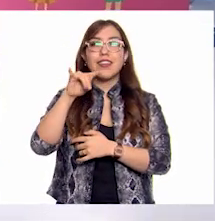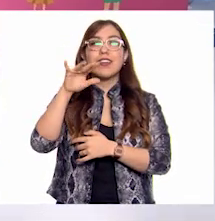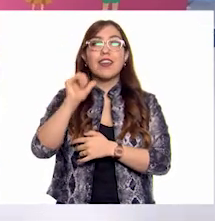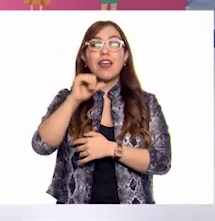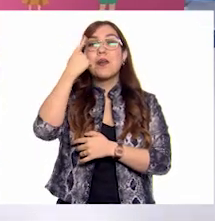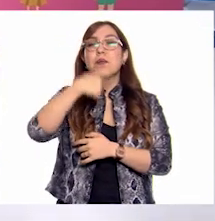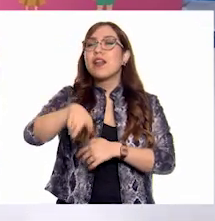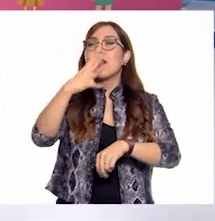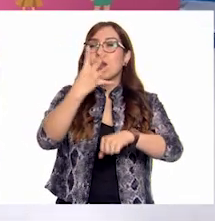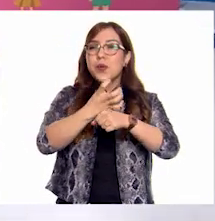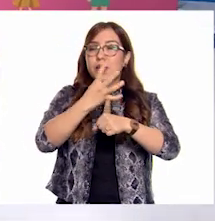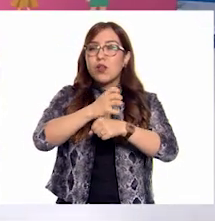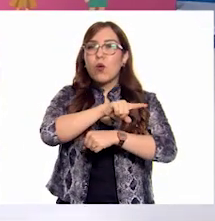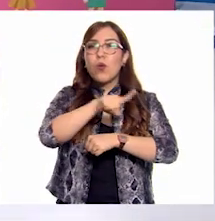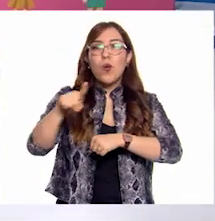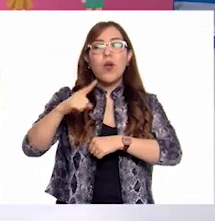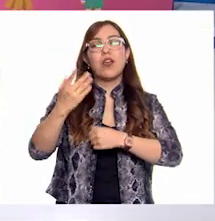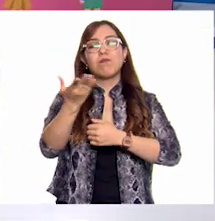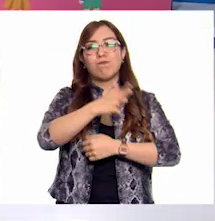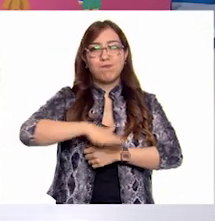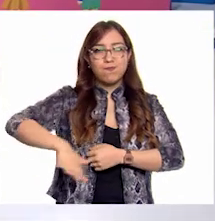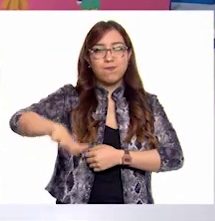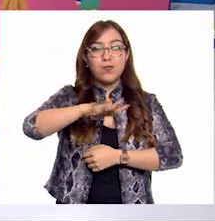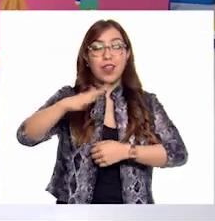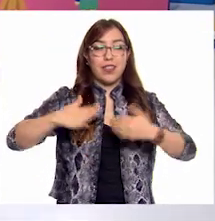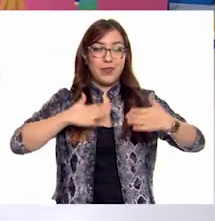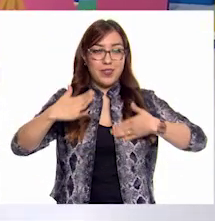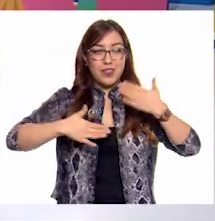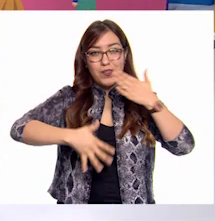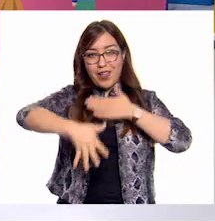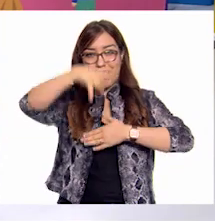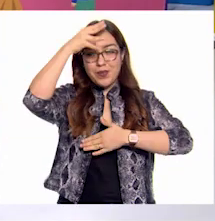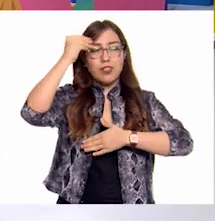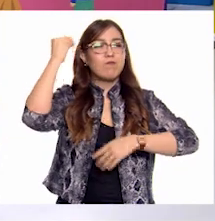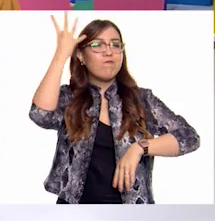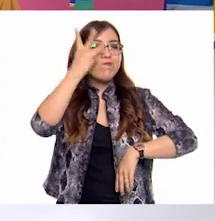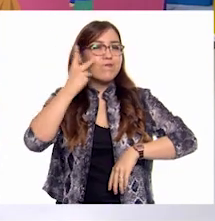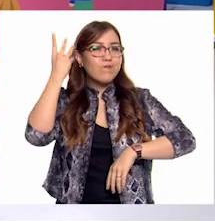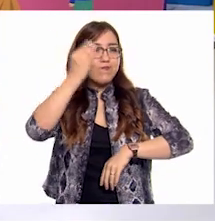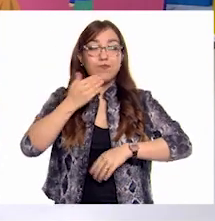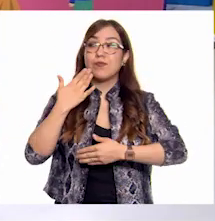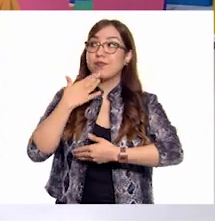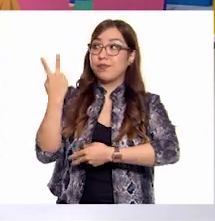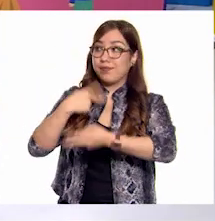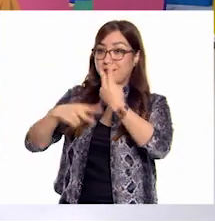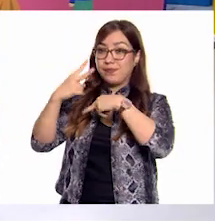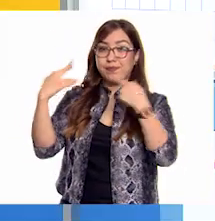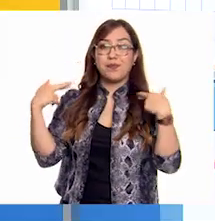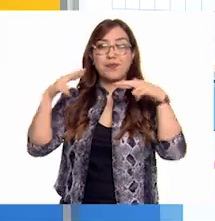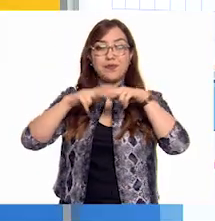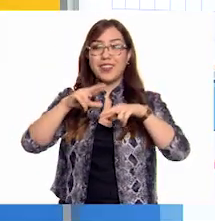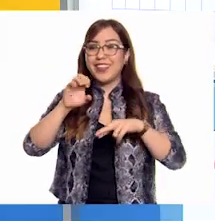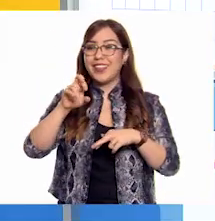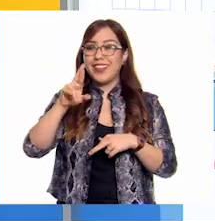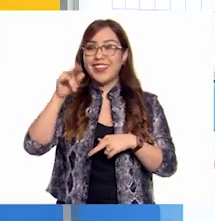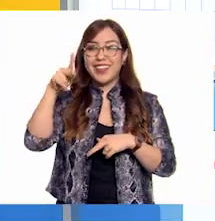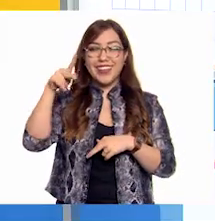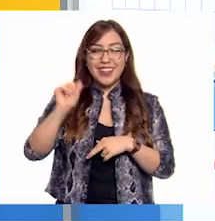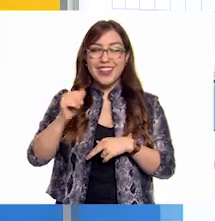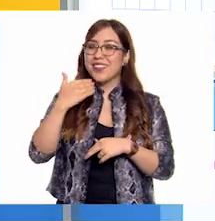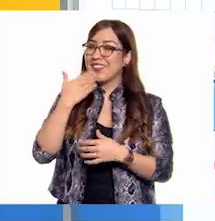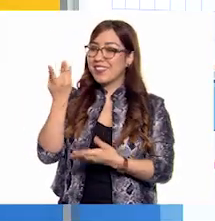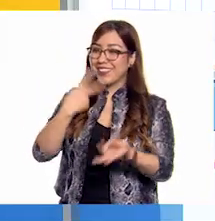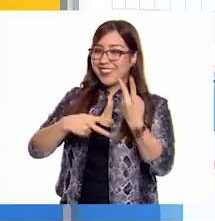reflexionar, aprender y divertirnos. Damos la cordial bienvenida a la maestra Erika. Maestra, bienvenida. Hola Juan Carlos, me da gusto verte.